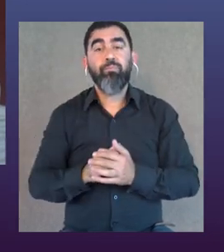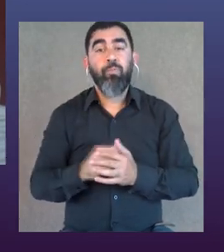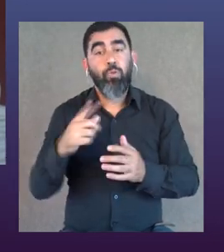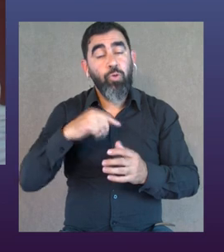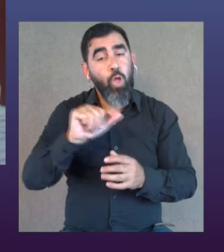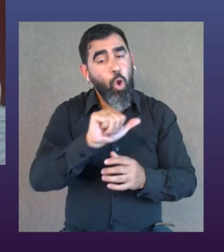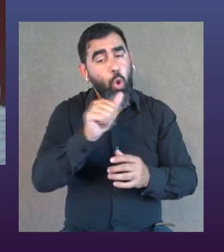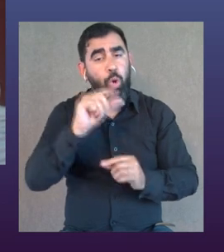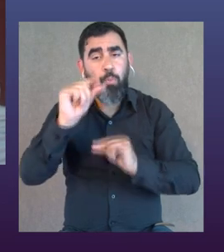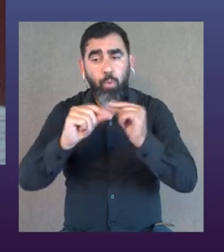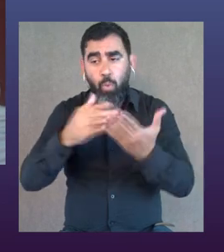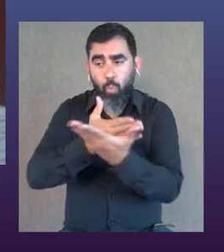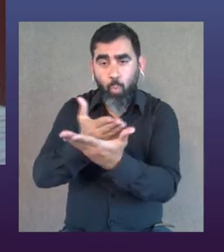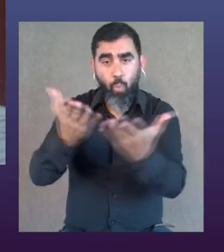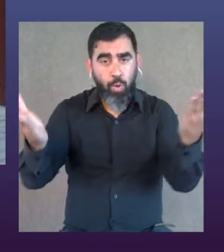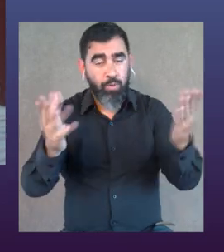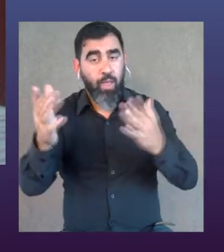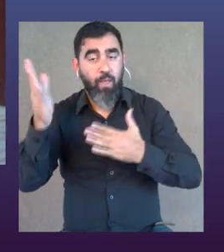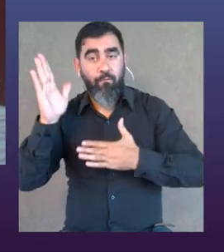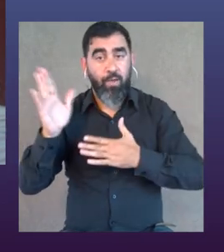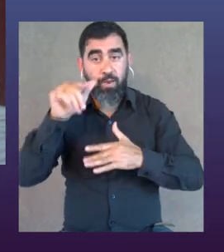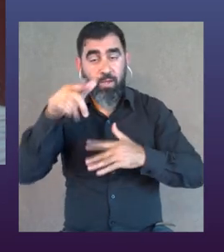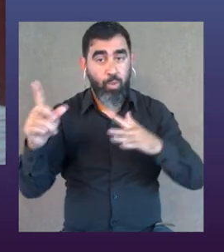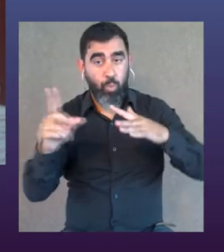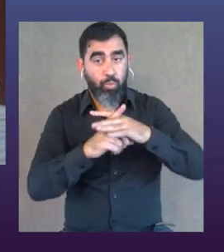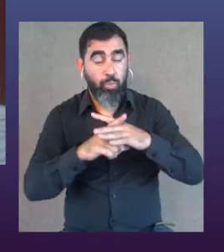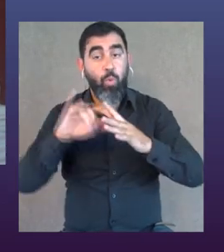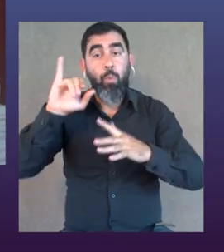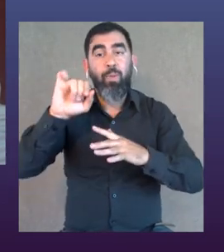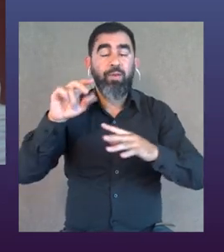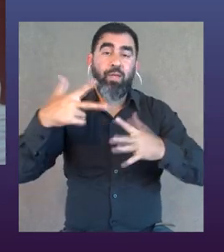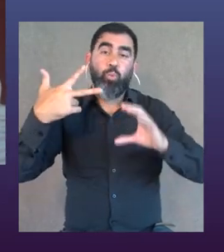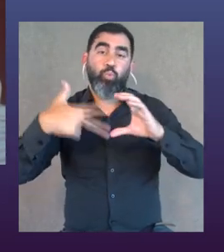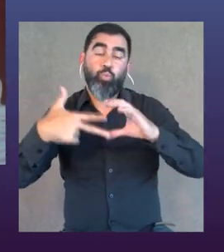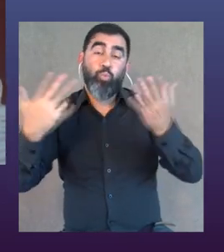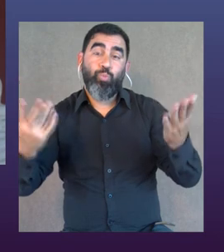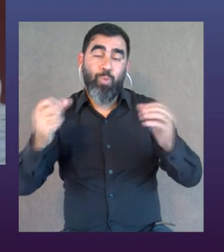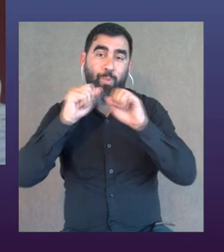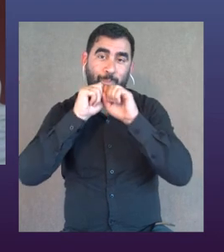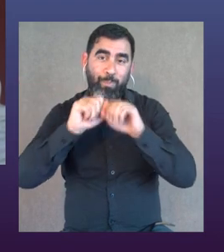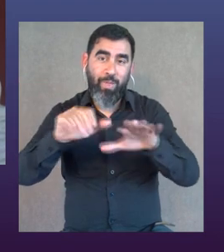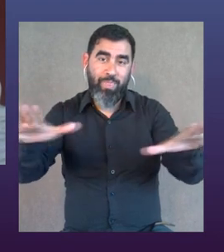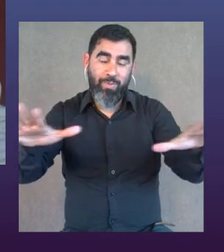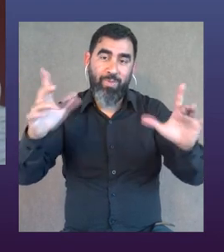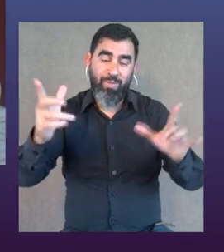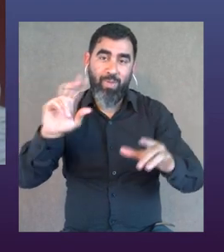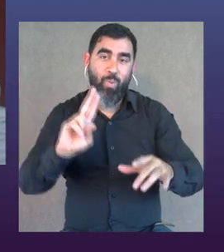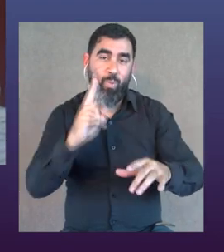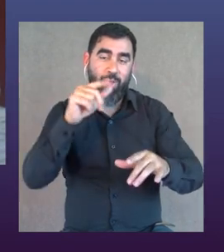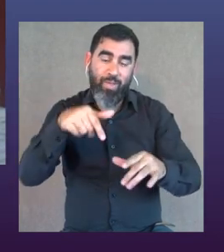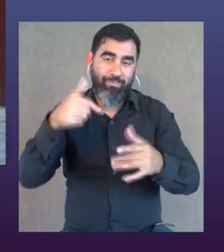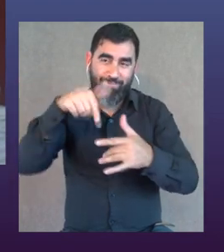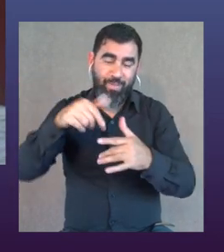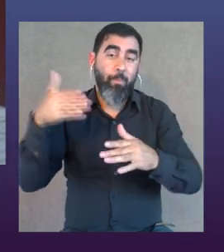entonces fuimos como logrando estar en los circuitos que se mueve la danza que el de mayo fue virtual finalmente pero por el tema de la